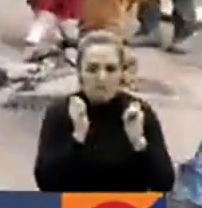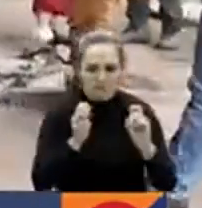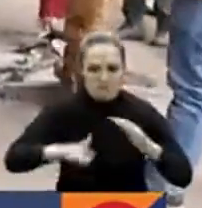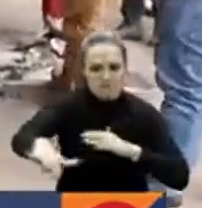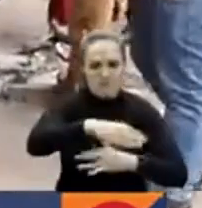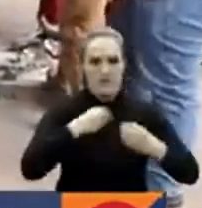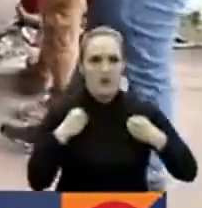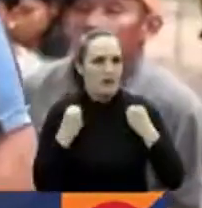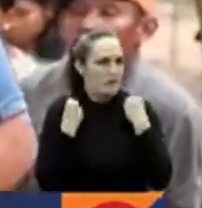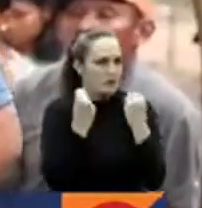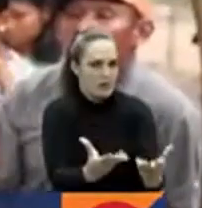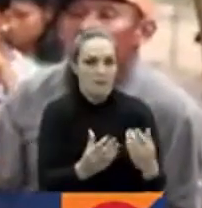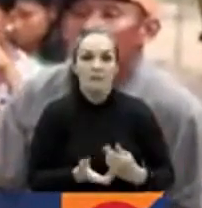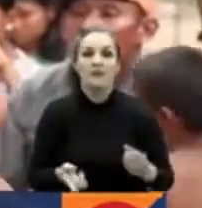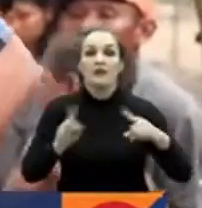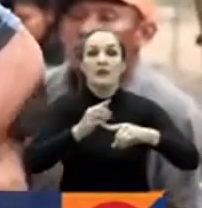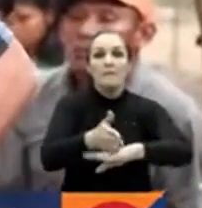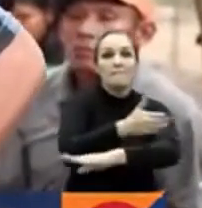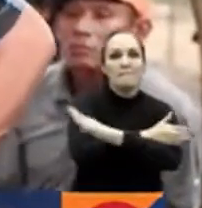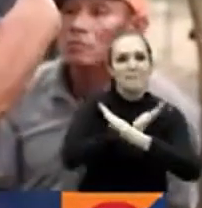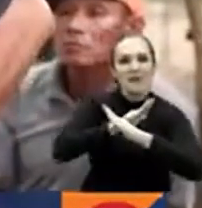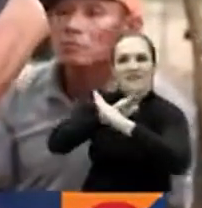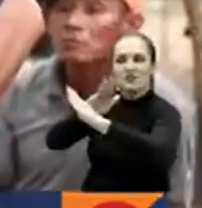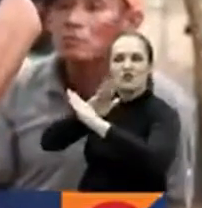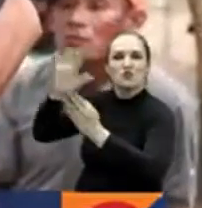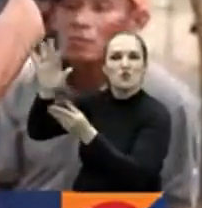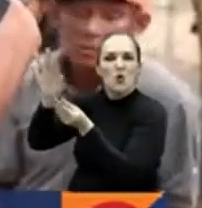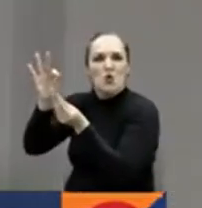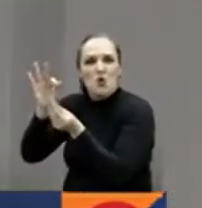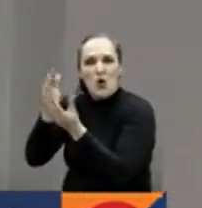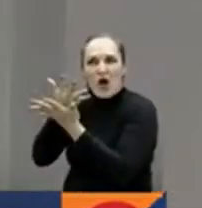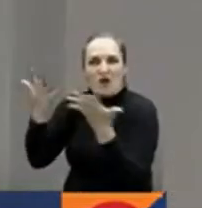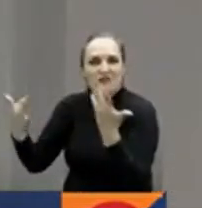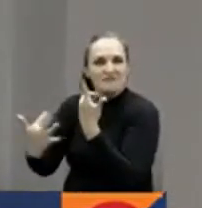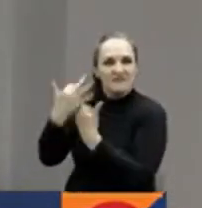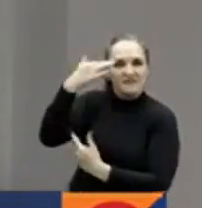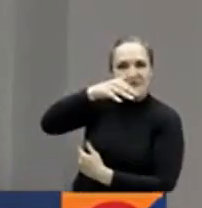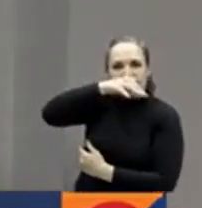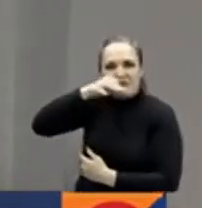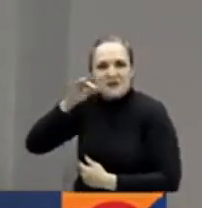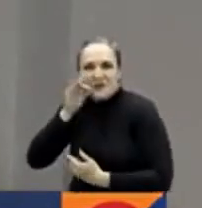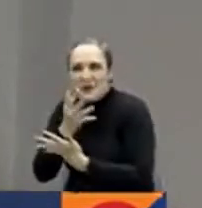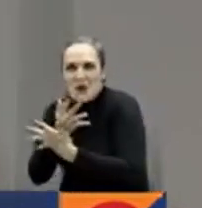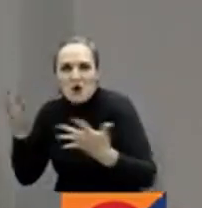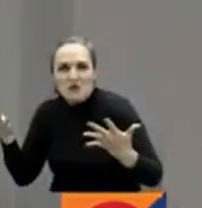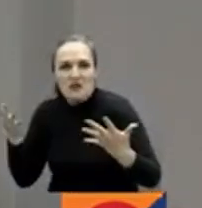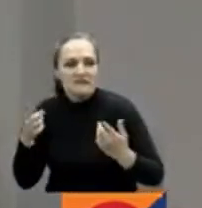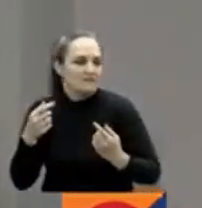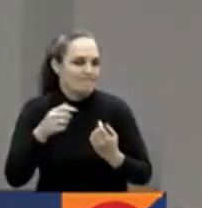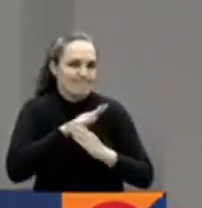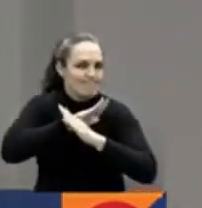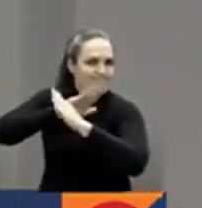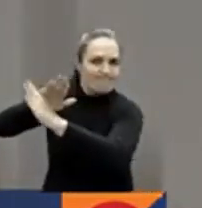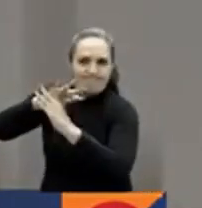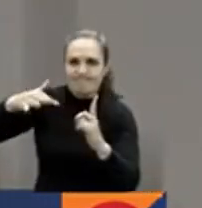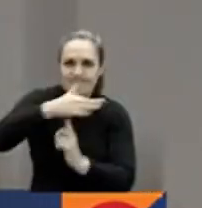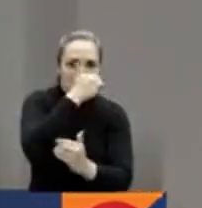trabajarán en un programa de prevención del consumo de drogas y la atención en salud mental. El fortalecimiento de los sistemas